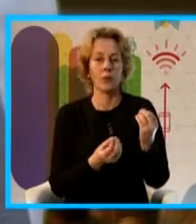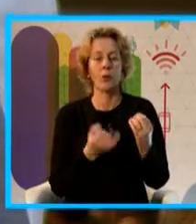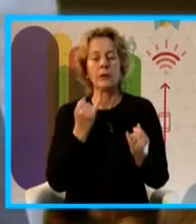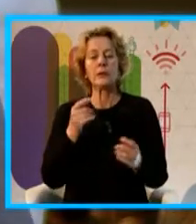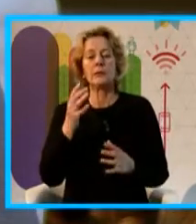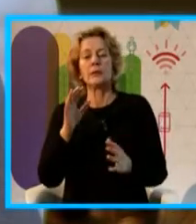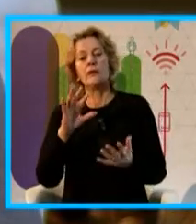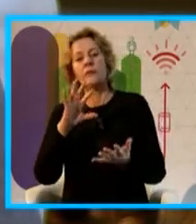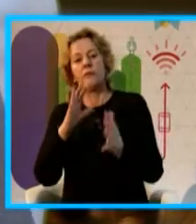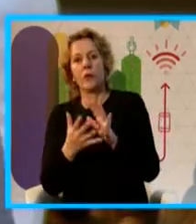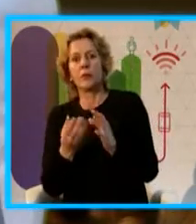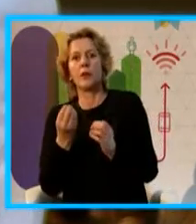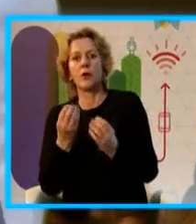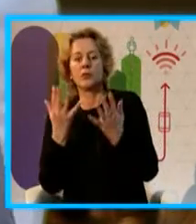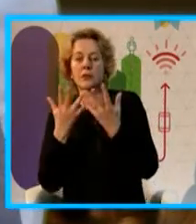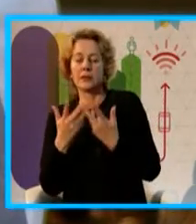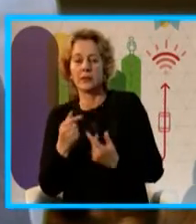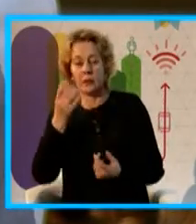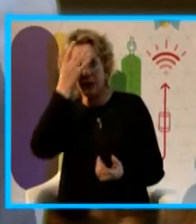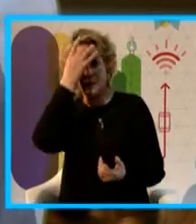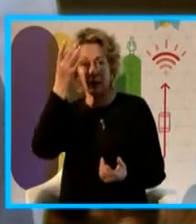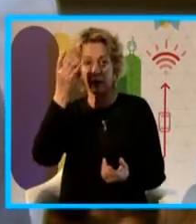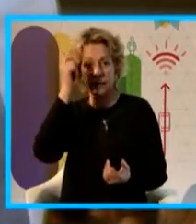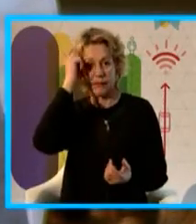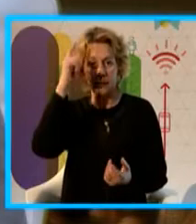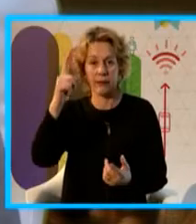definiendo los componentes y guionados para cada una de estas esculturas.